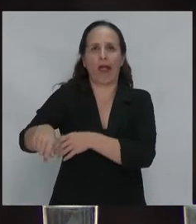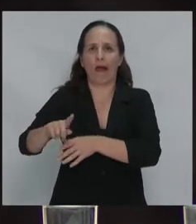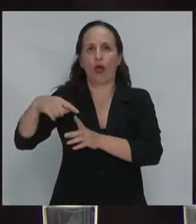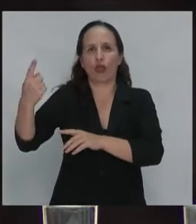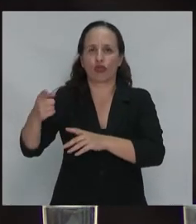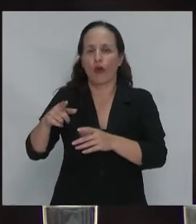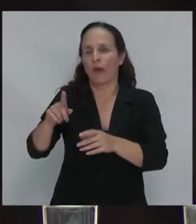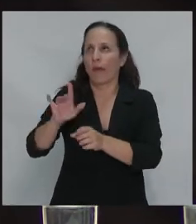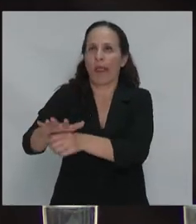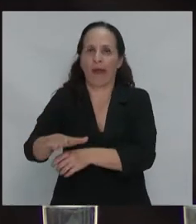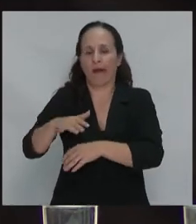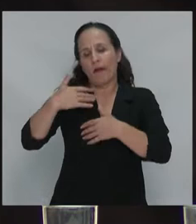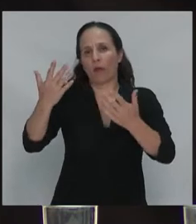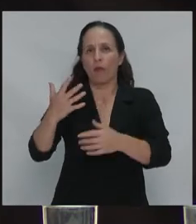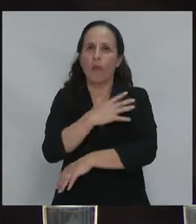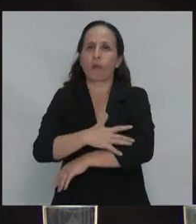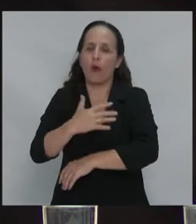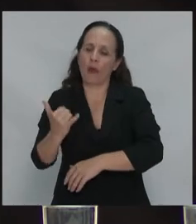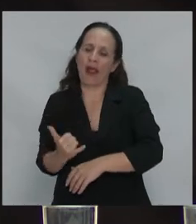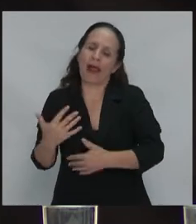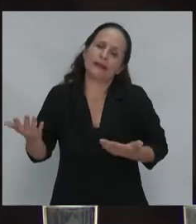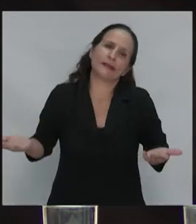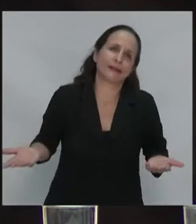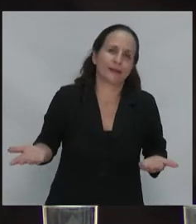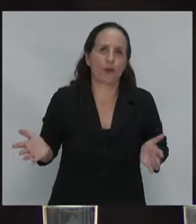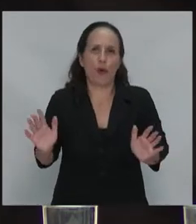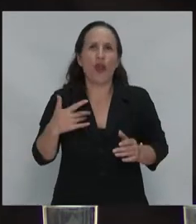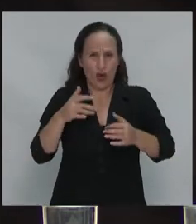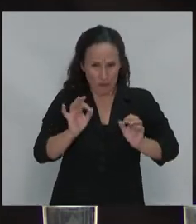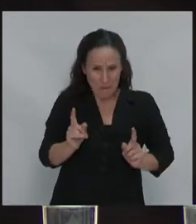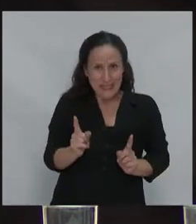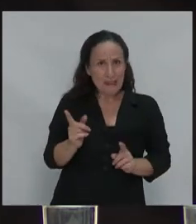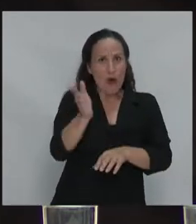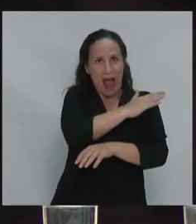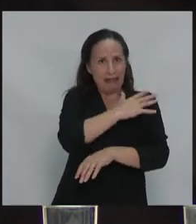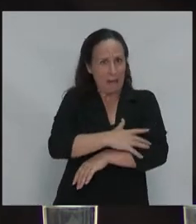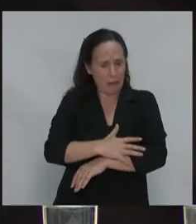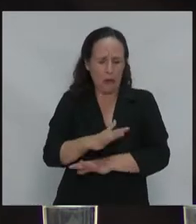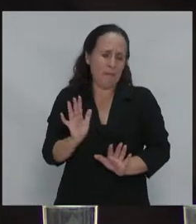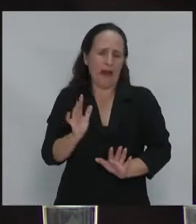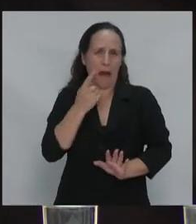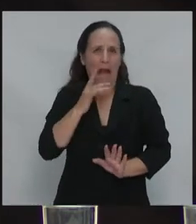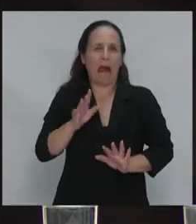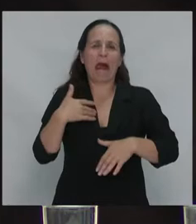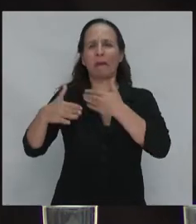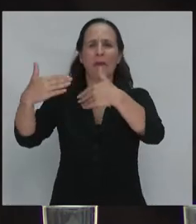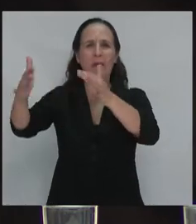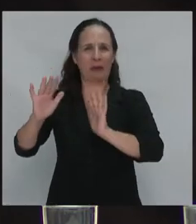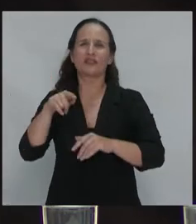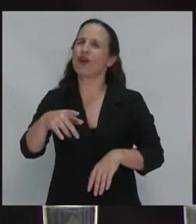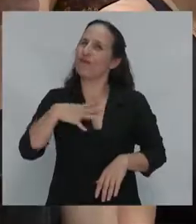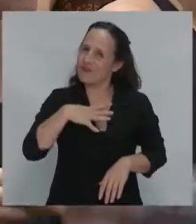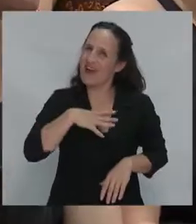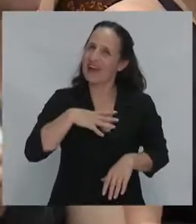existan pobres aunque él hubiera sido pobre antes eso es lo que nos está fallando en el proceso de